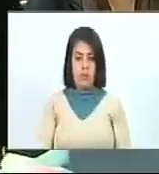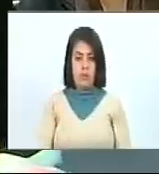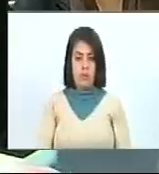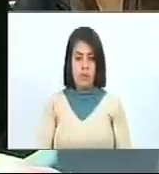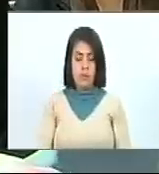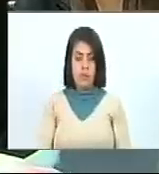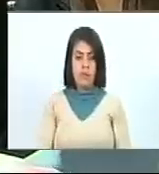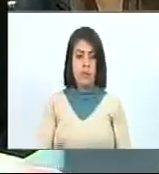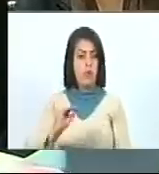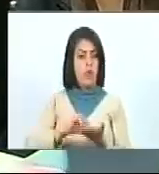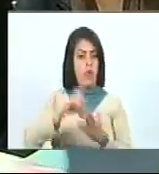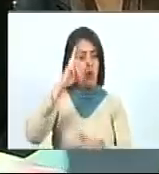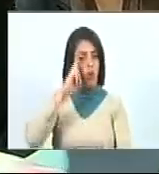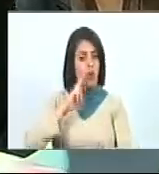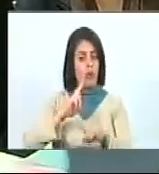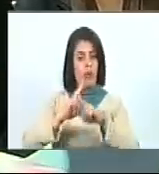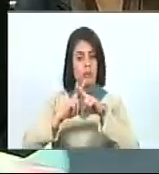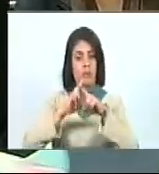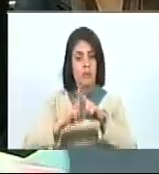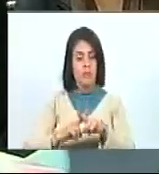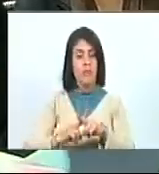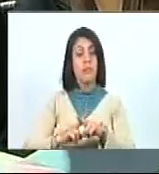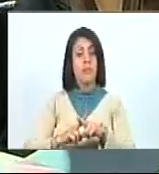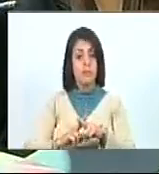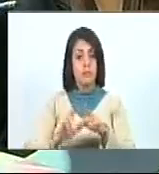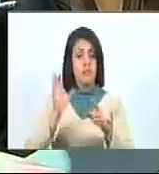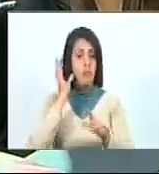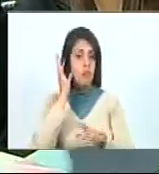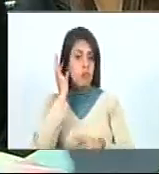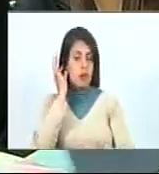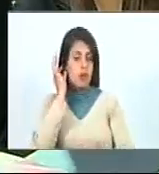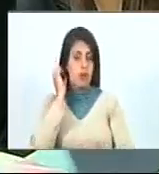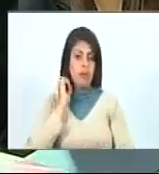rendirle homenaje a esa batería de mujeres.